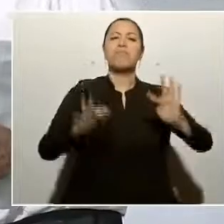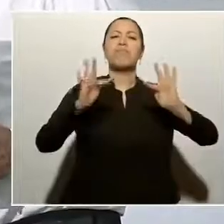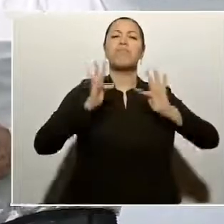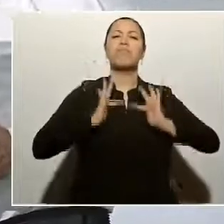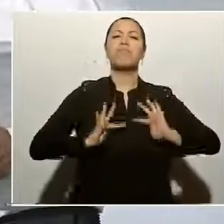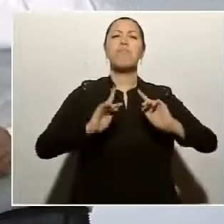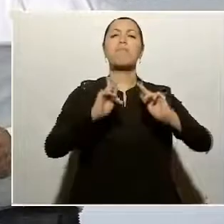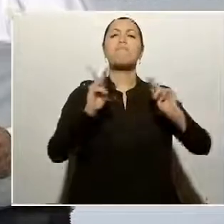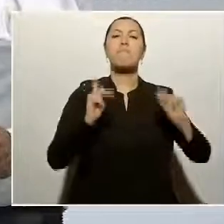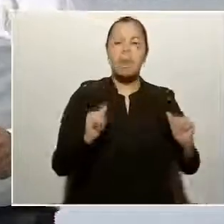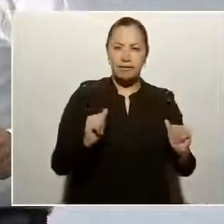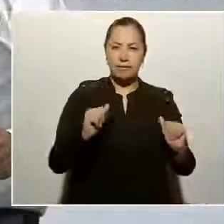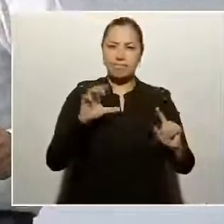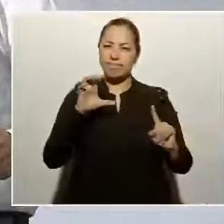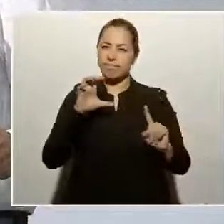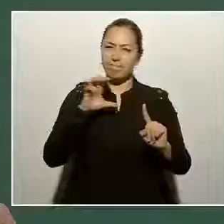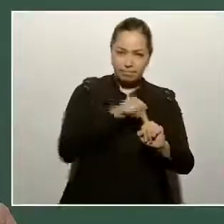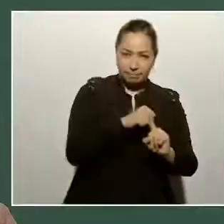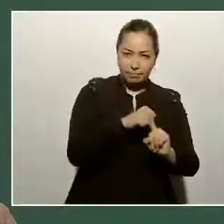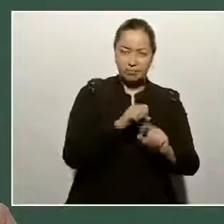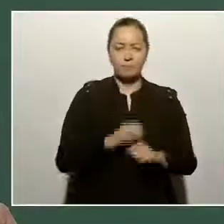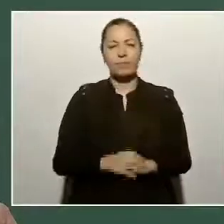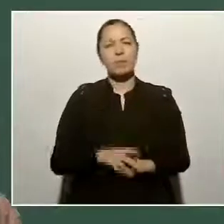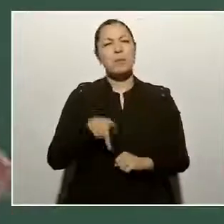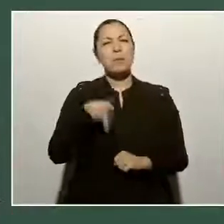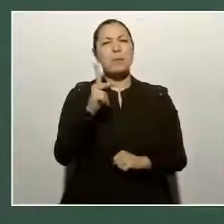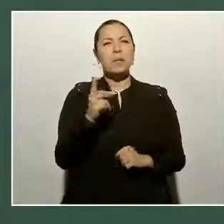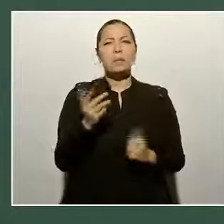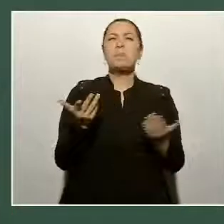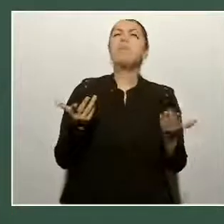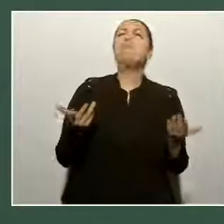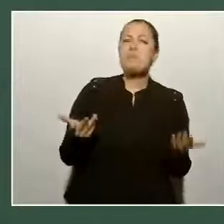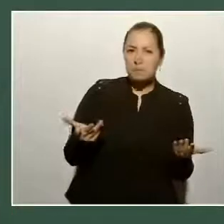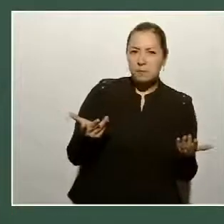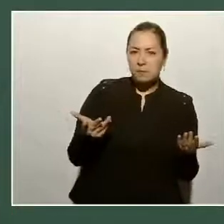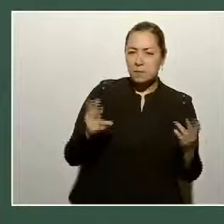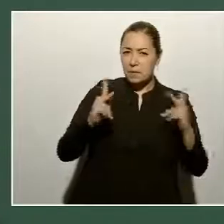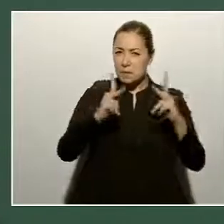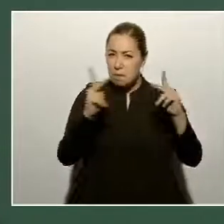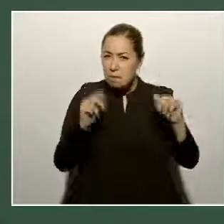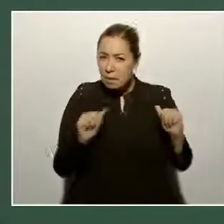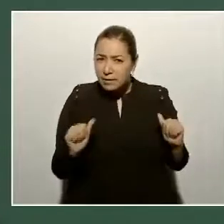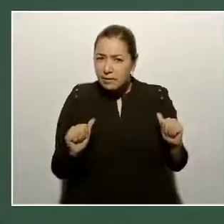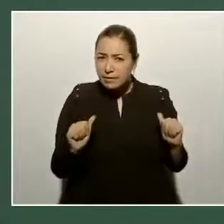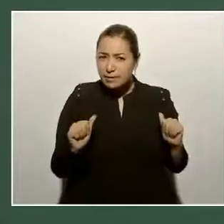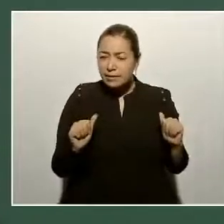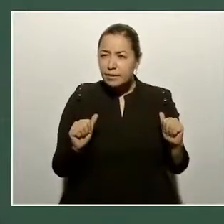Pero conseguir la paz sin